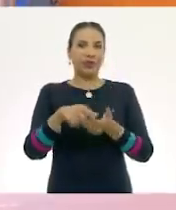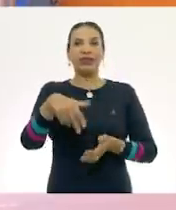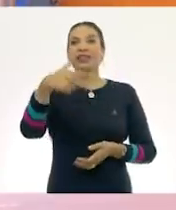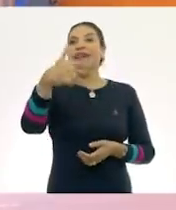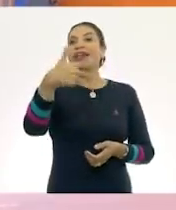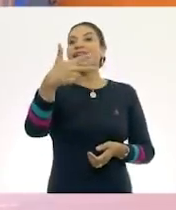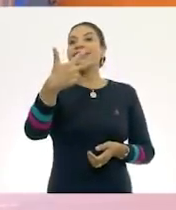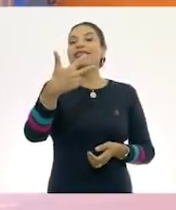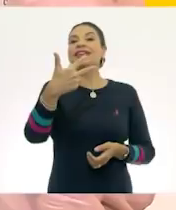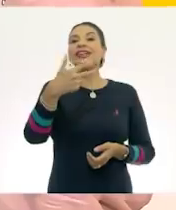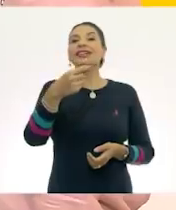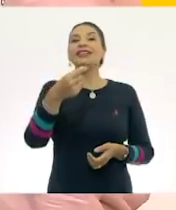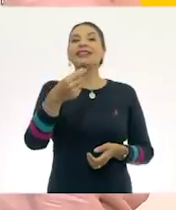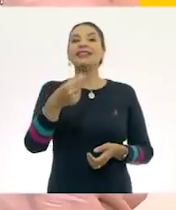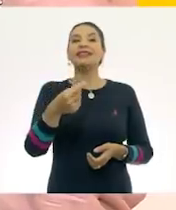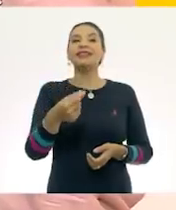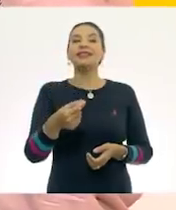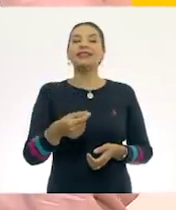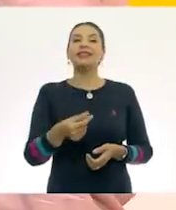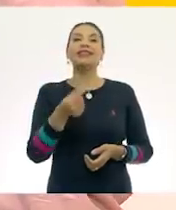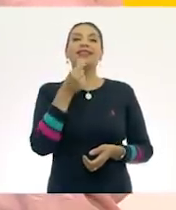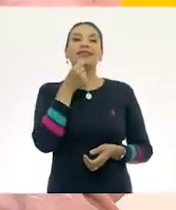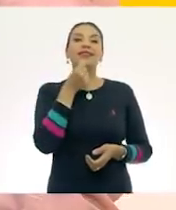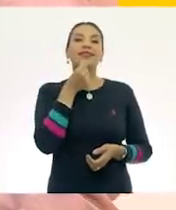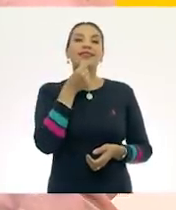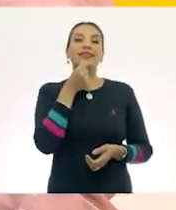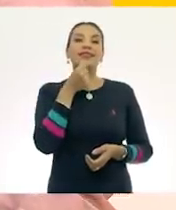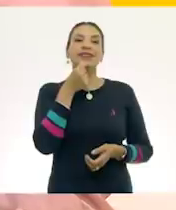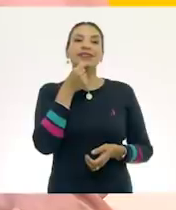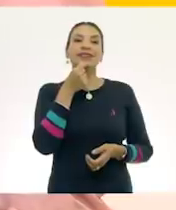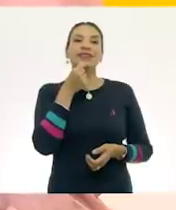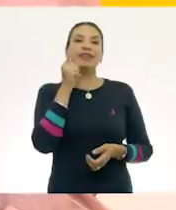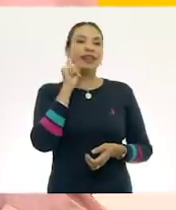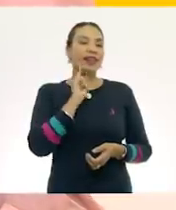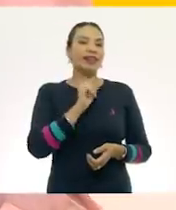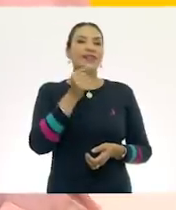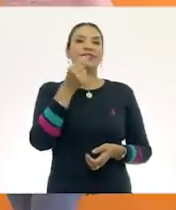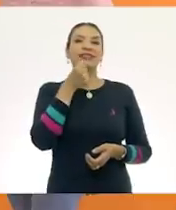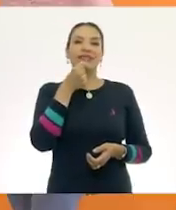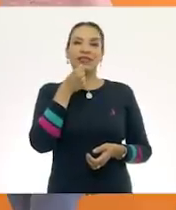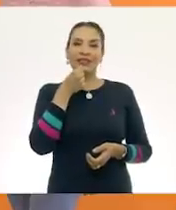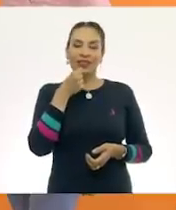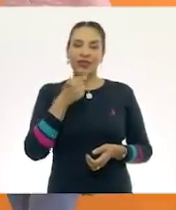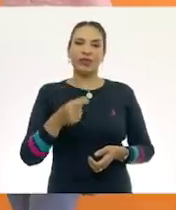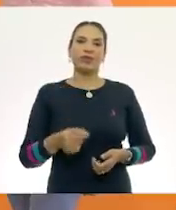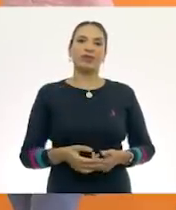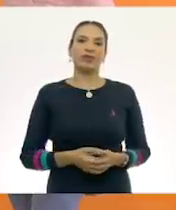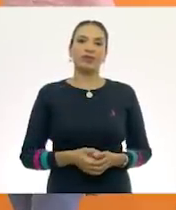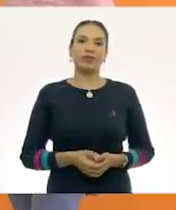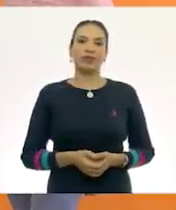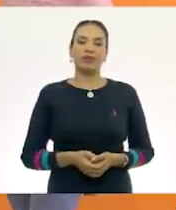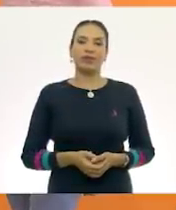Trece. Niñas y niños. Niñas y